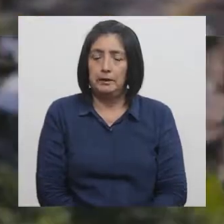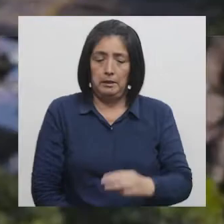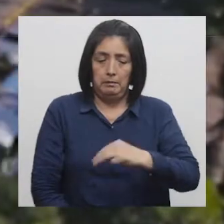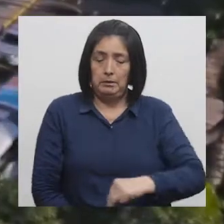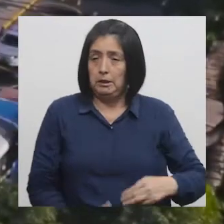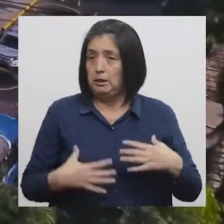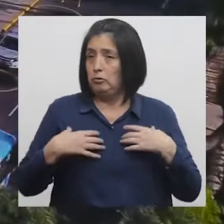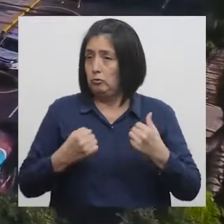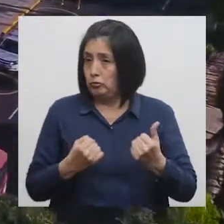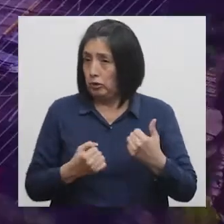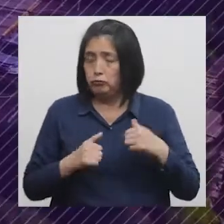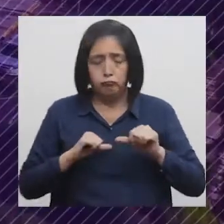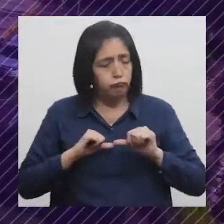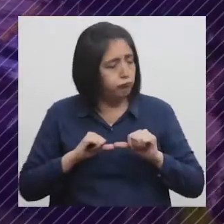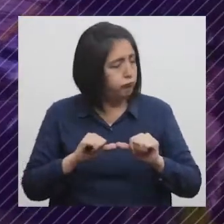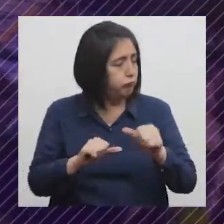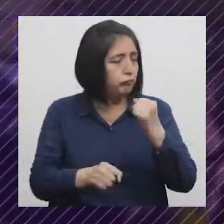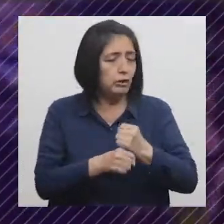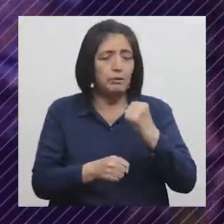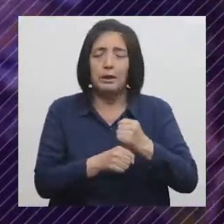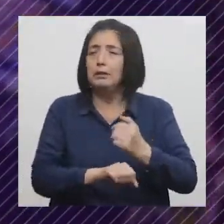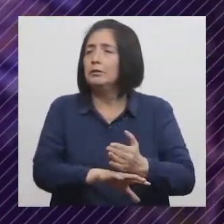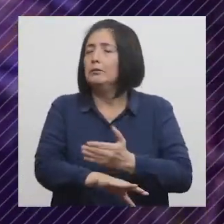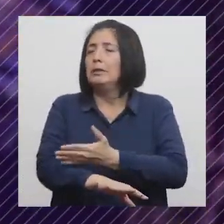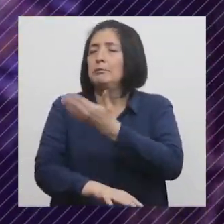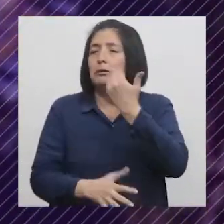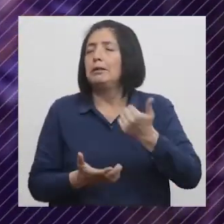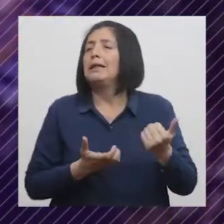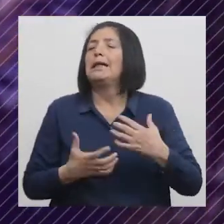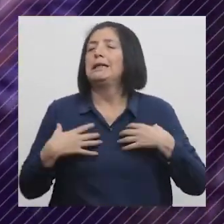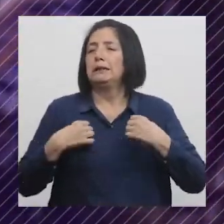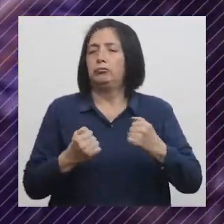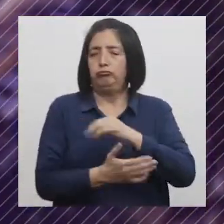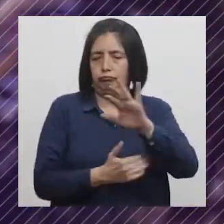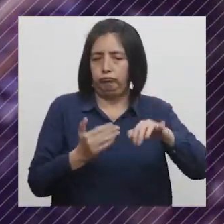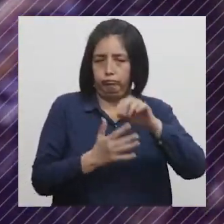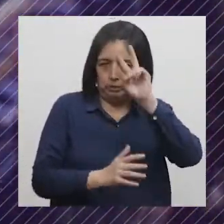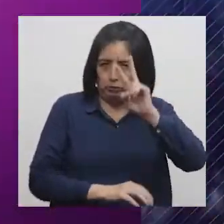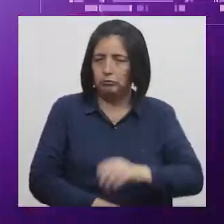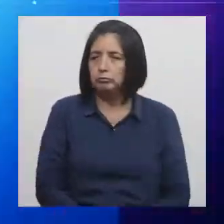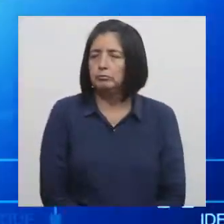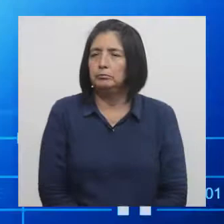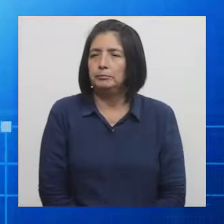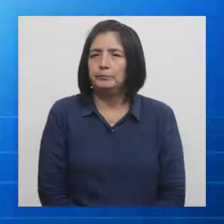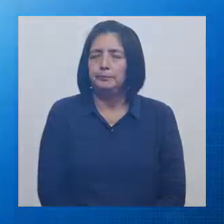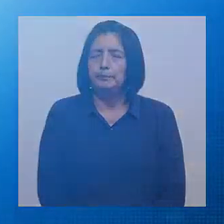Ministerio de Salud Seguimos trabajando para mejorar la salud de todos los peruanos